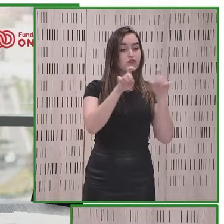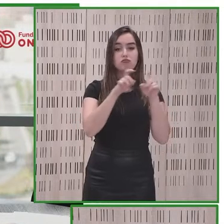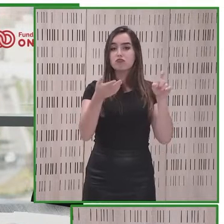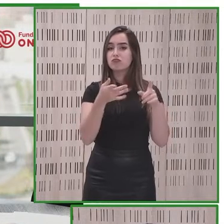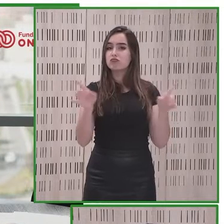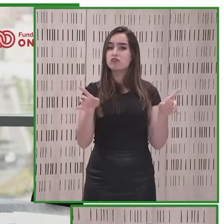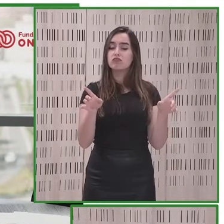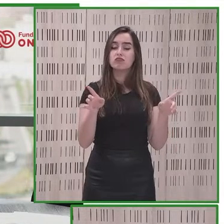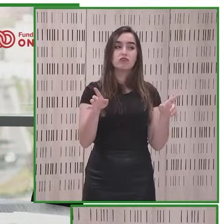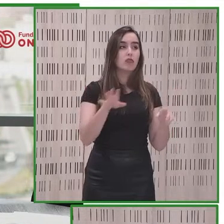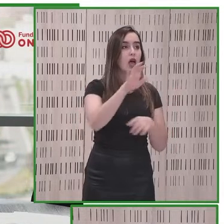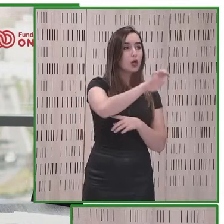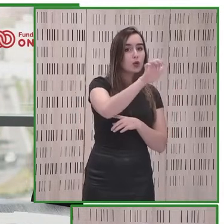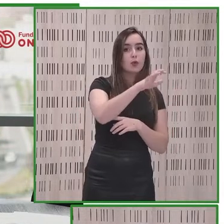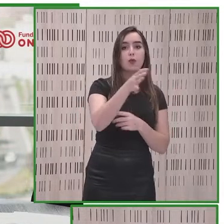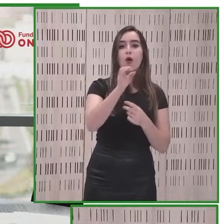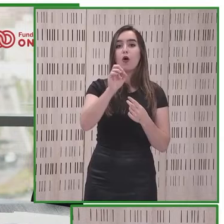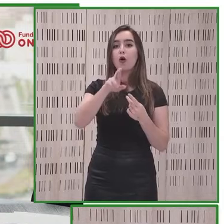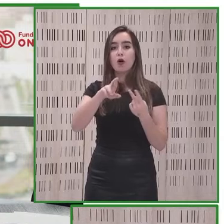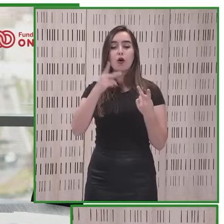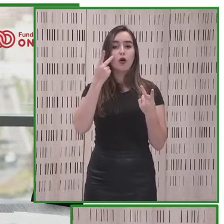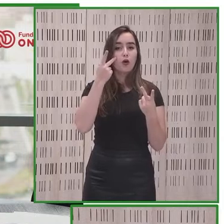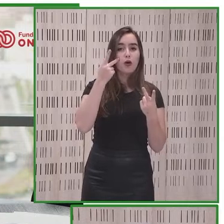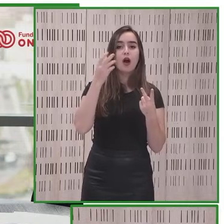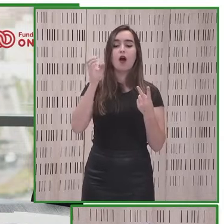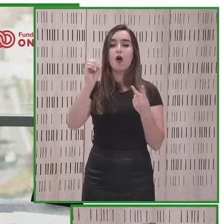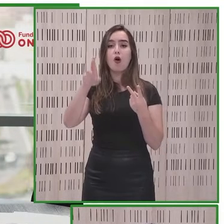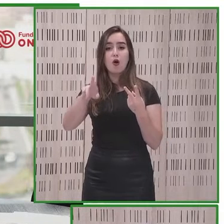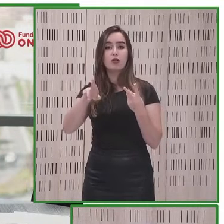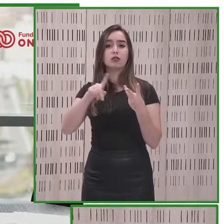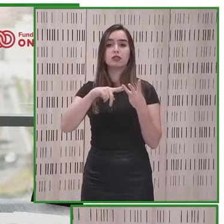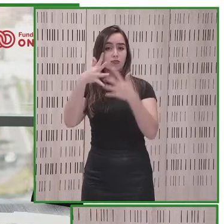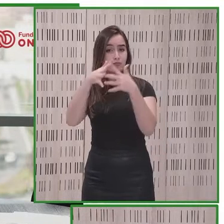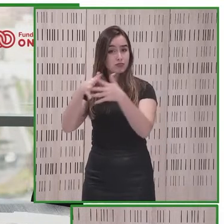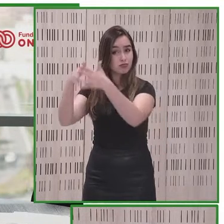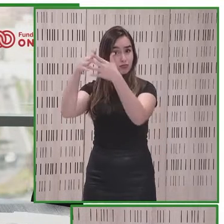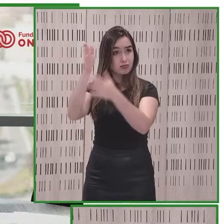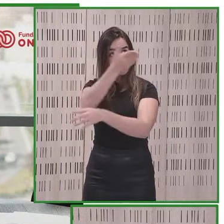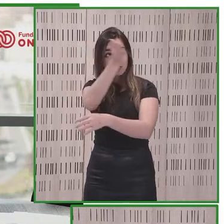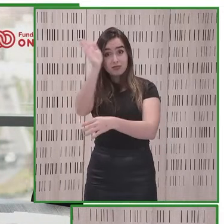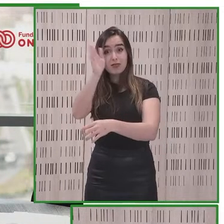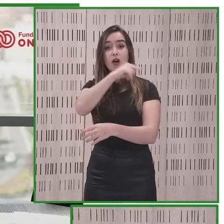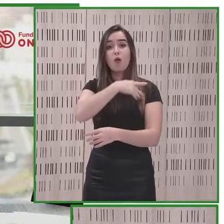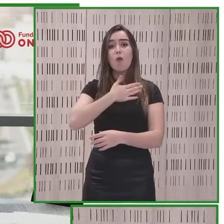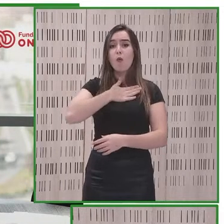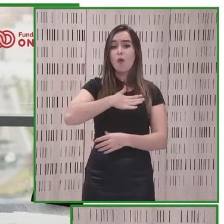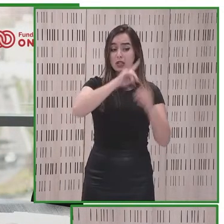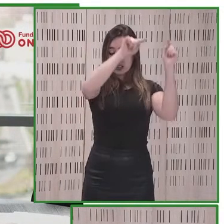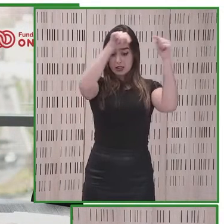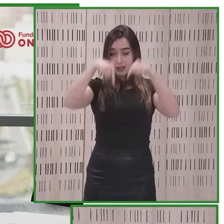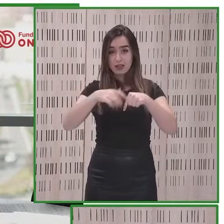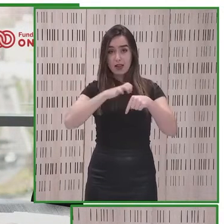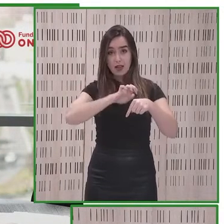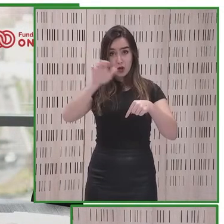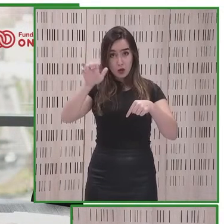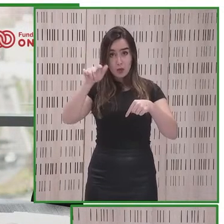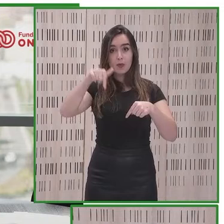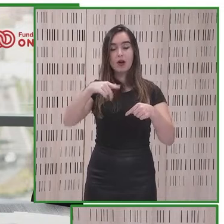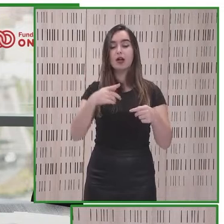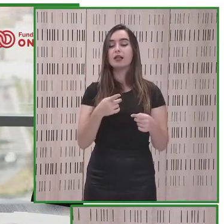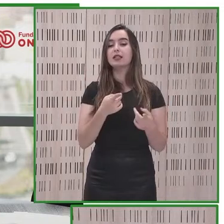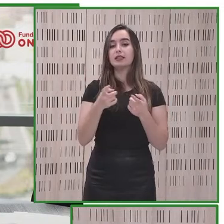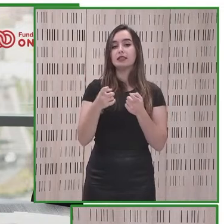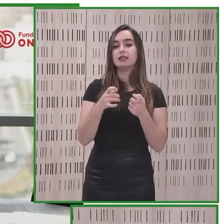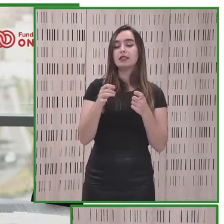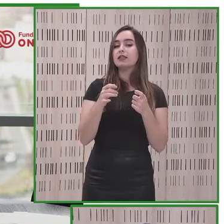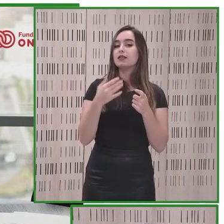sea en Europa, ya sea en Corea, ya sea en Japón o en Estados Unidos, que quiera, en Europa va a tener que hacerlos de forma